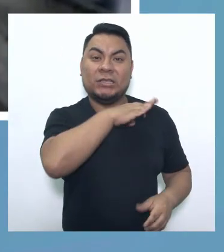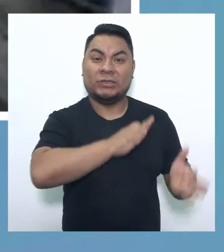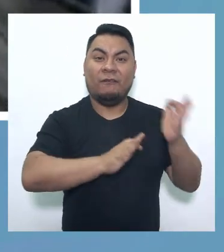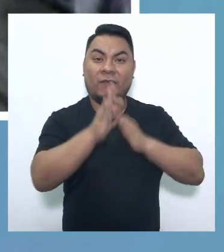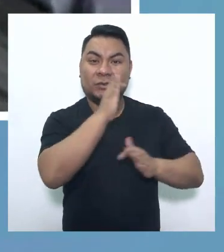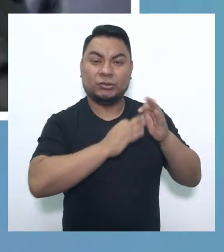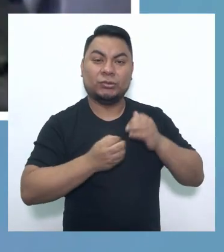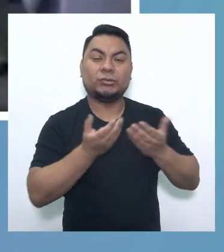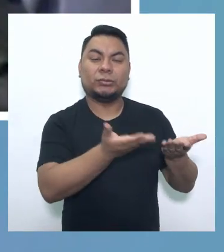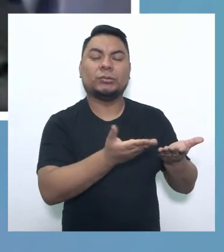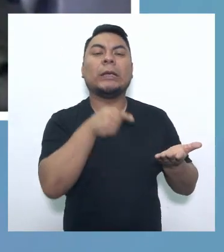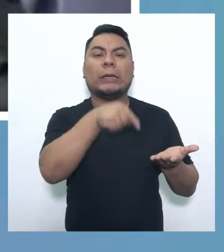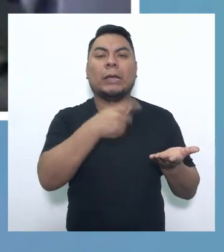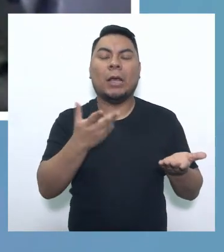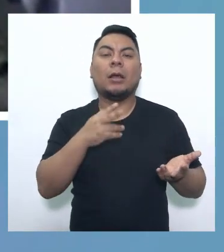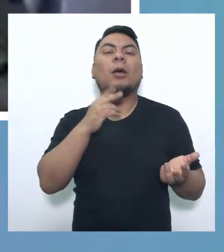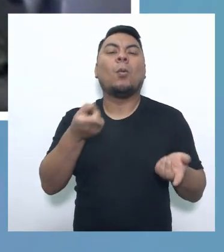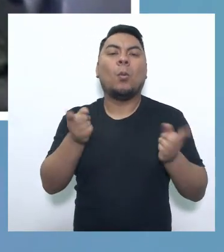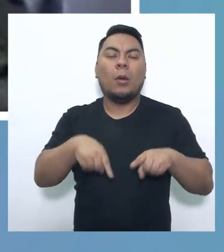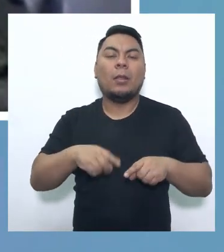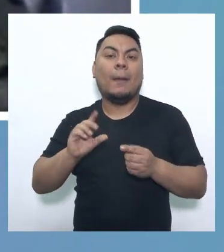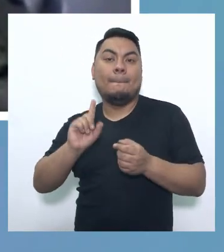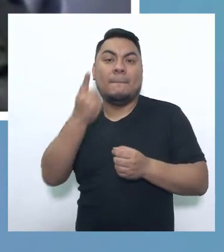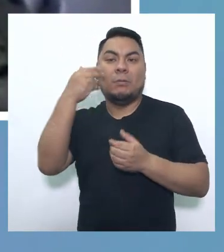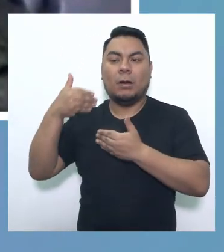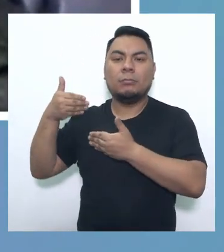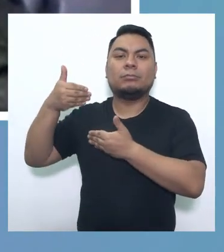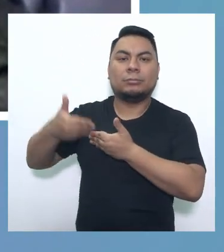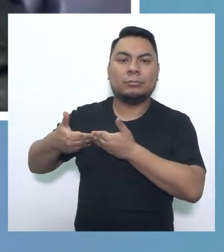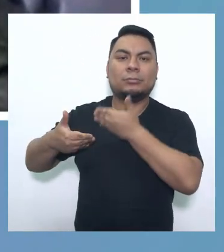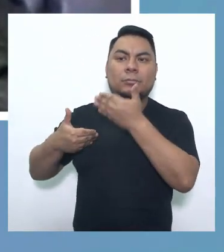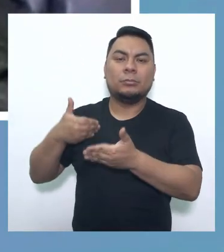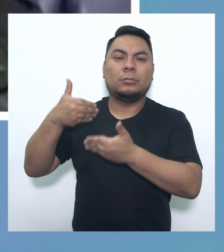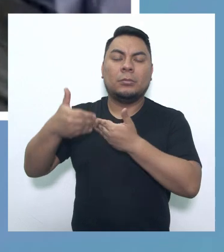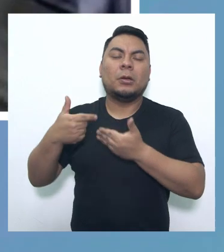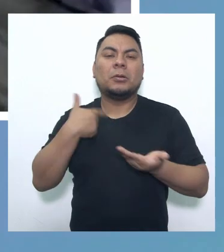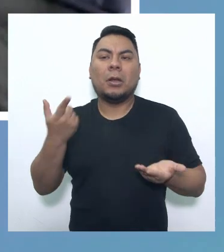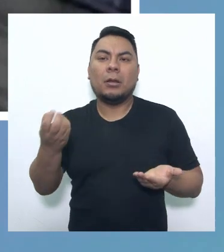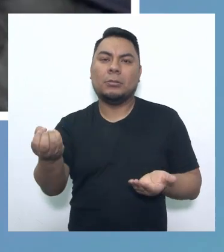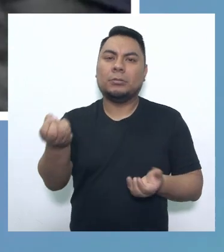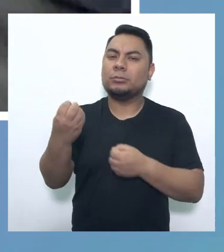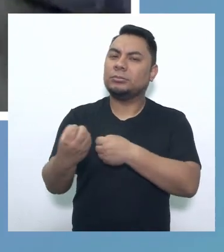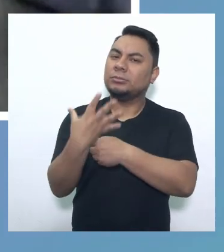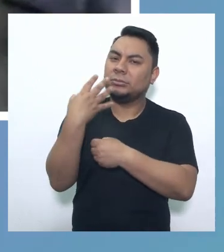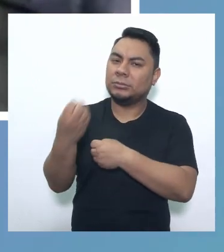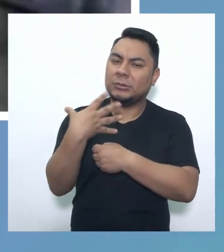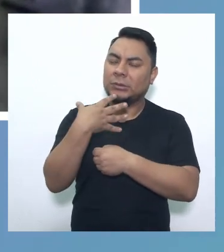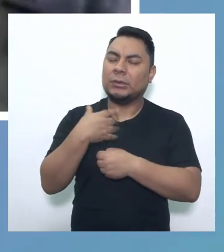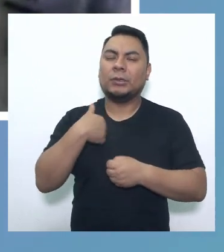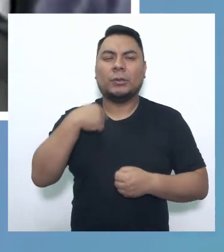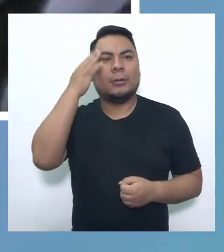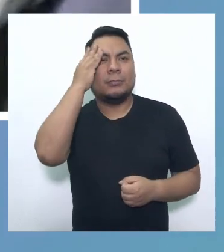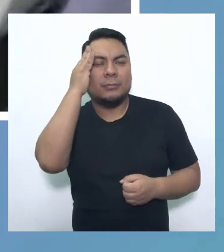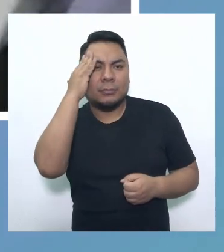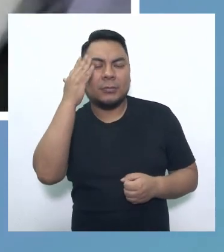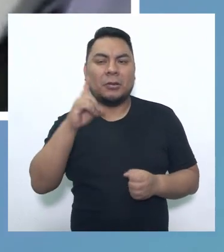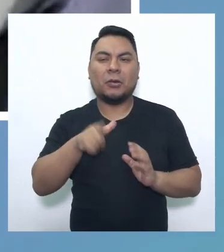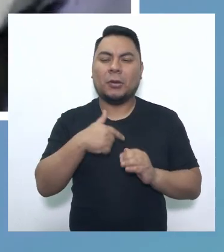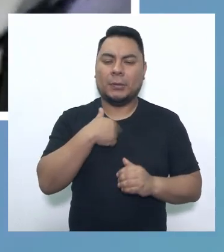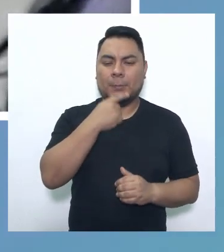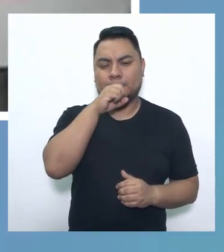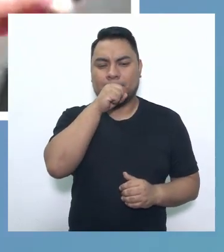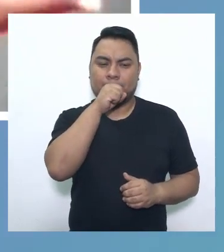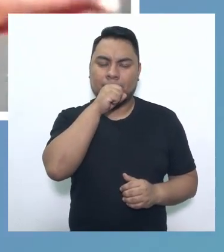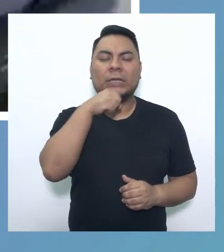de resultado. Se consuma, se da cuando la persona agraviada se